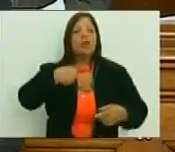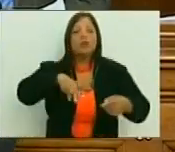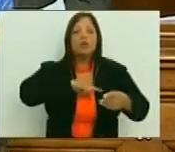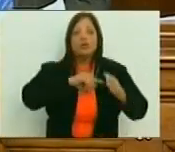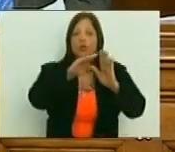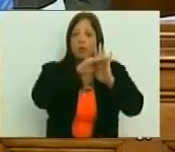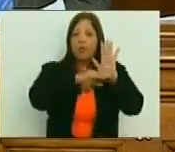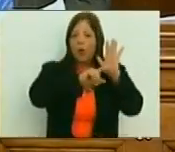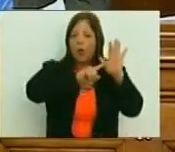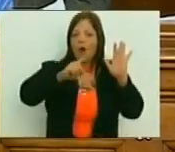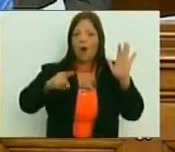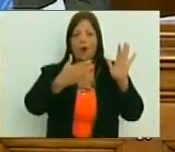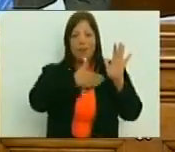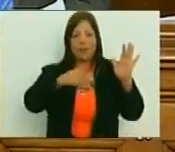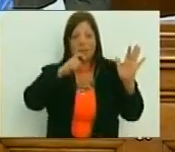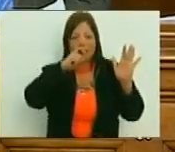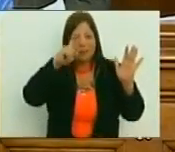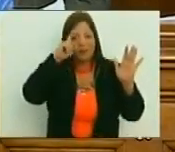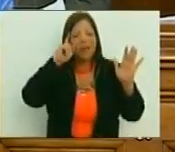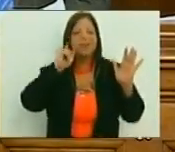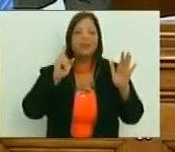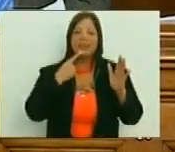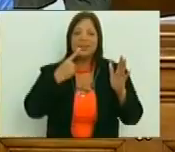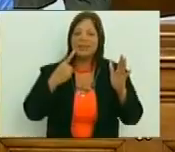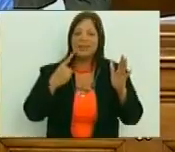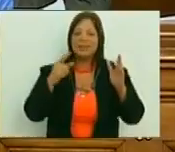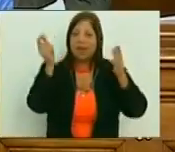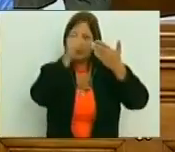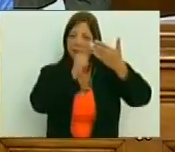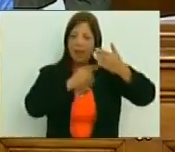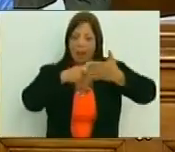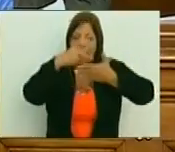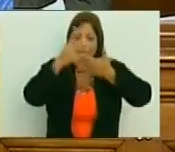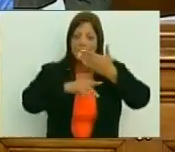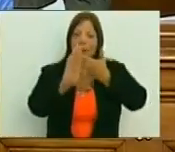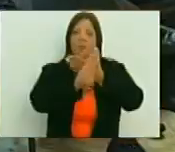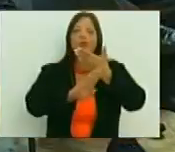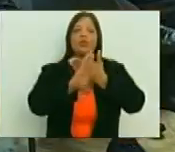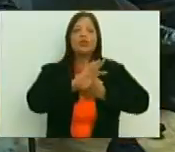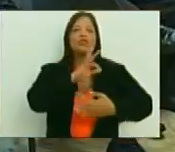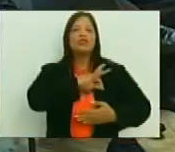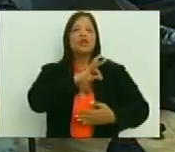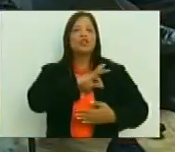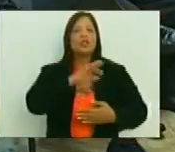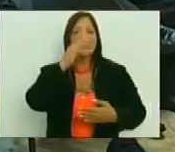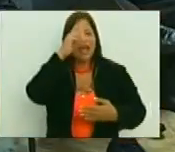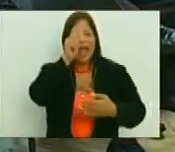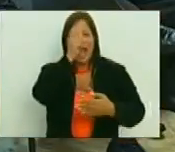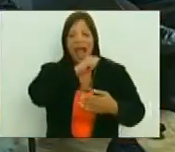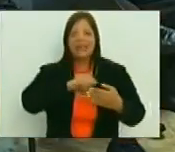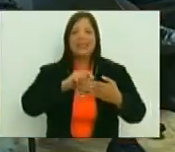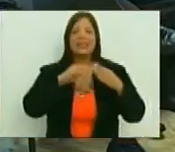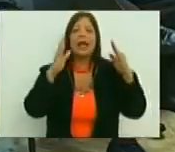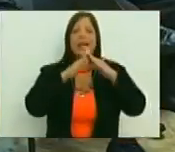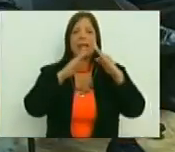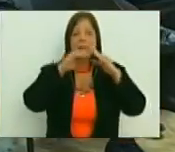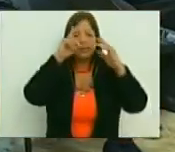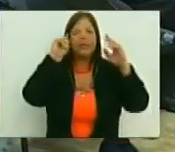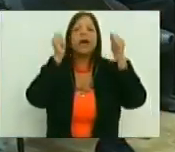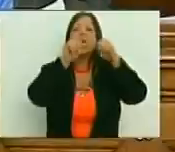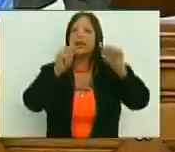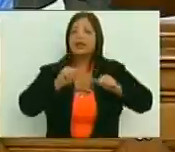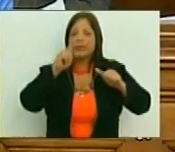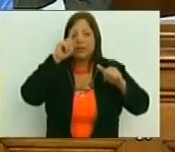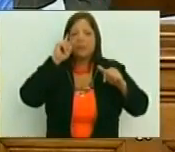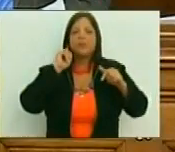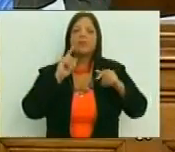órdenes precisamente del presidente Nicolás Maduro Moro, diseñamos un plan de protección social al artista nacional desde la Casa del Artista. Según esas